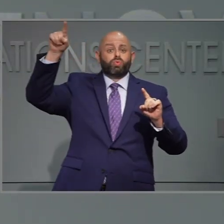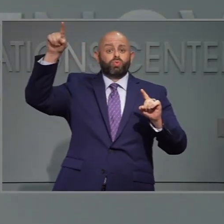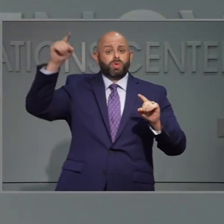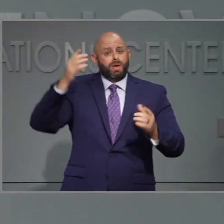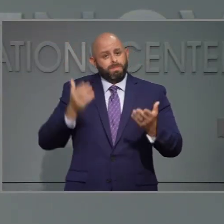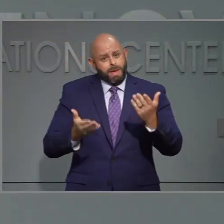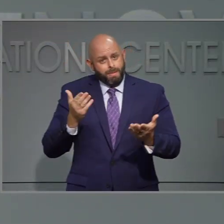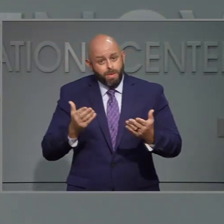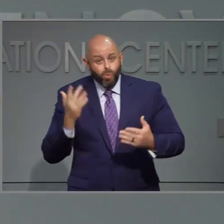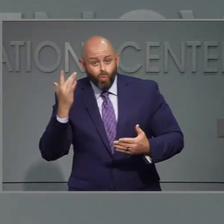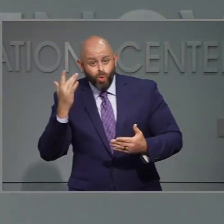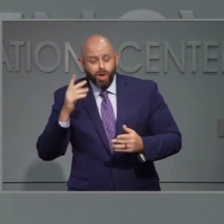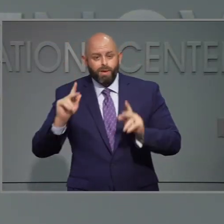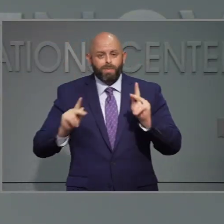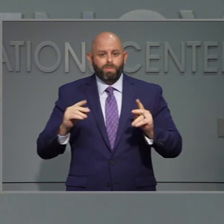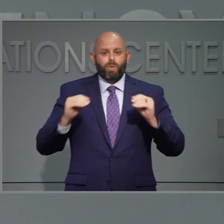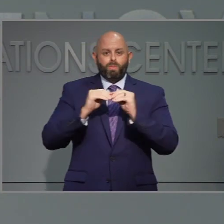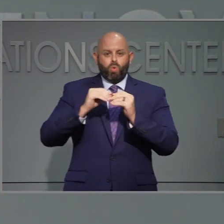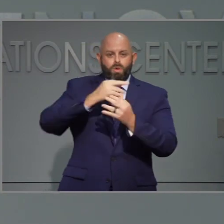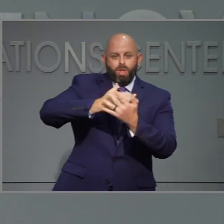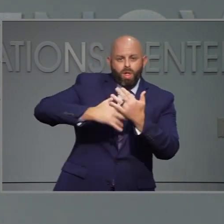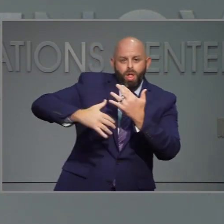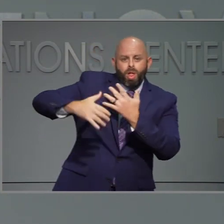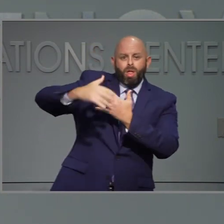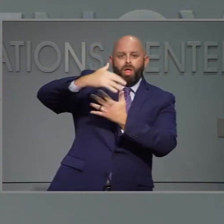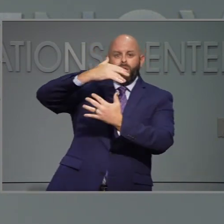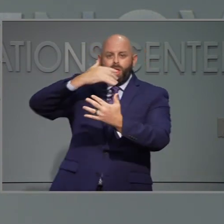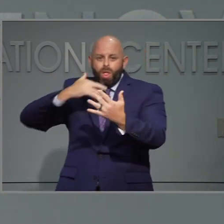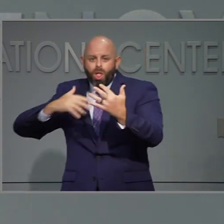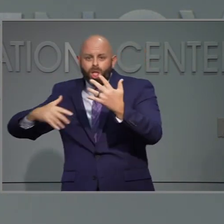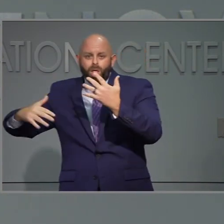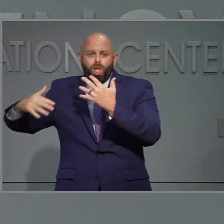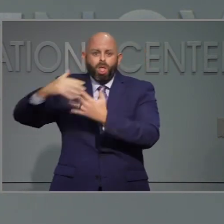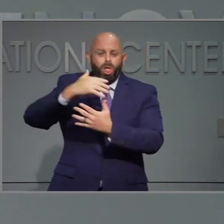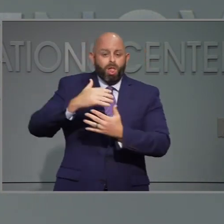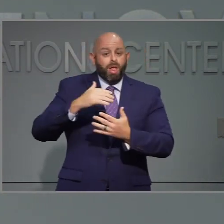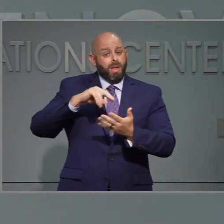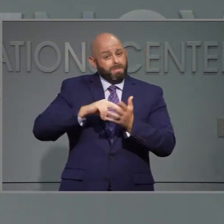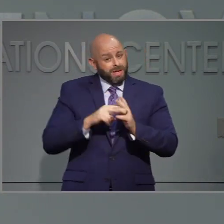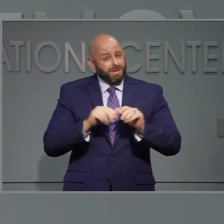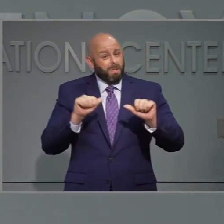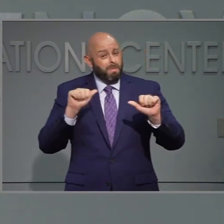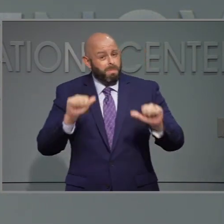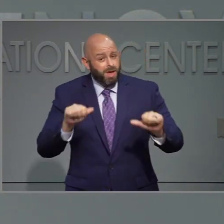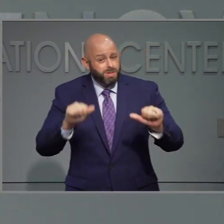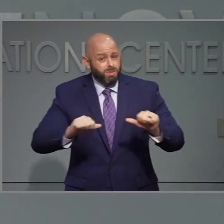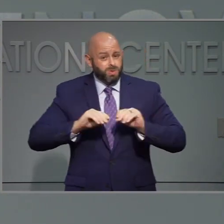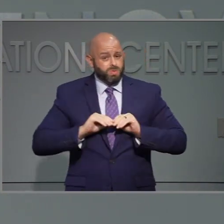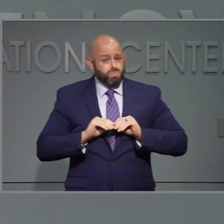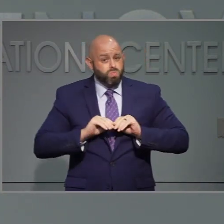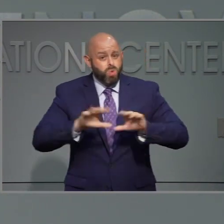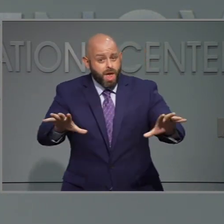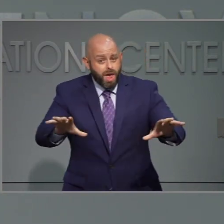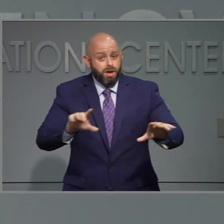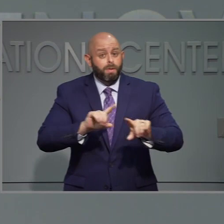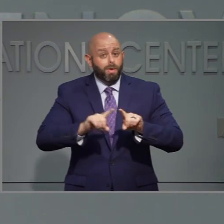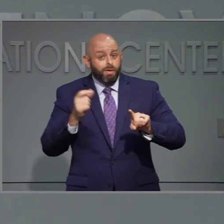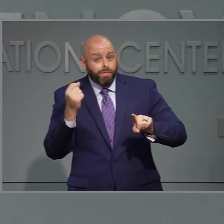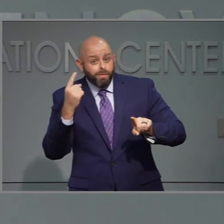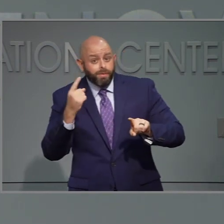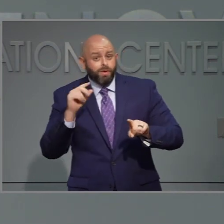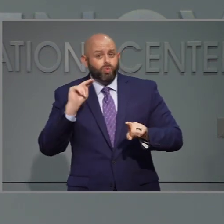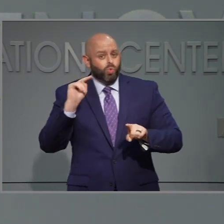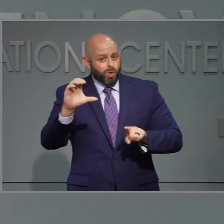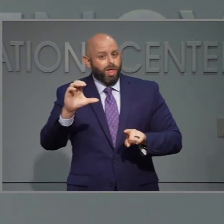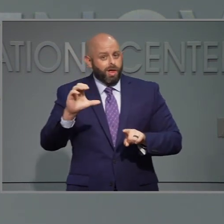escuelas públicas para arrancar el nuevo año escolar, estaremos afrontando una nueva prueba, habrá más personas juntas y moviéndose en